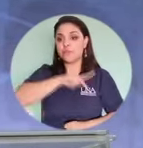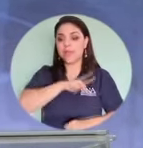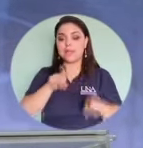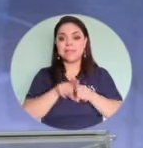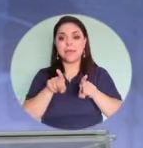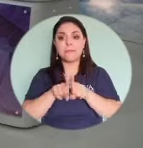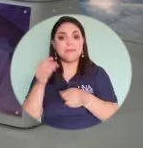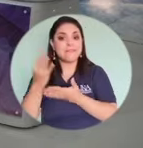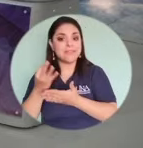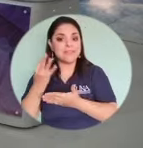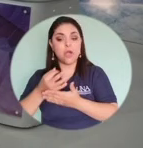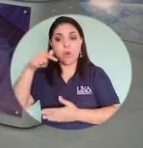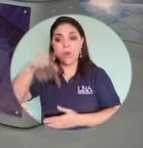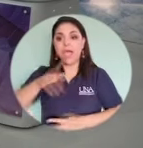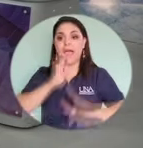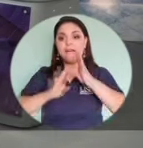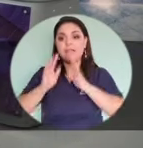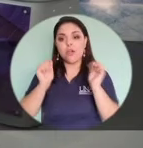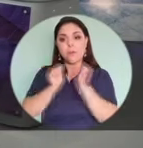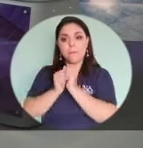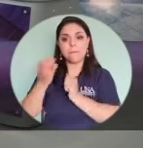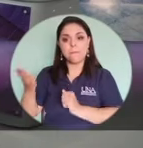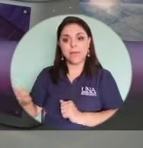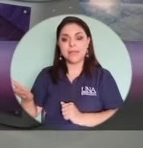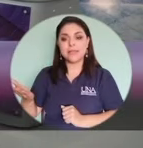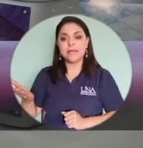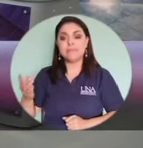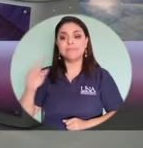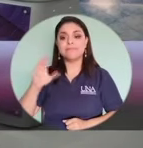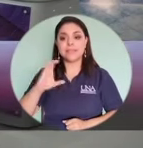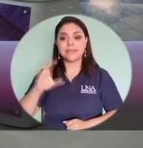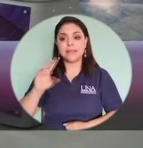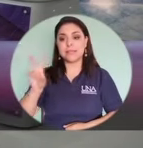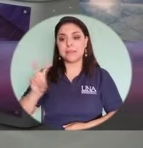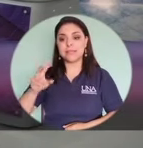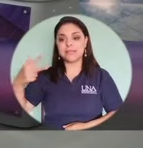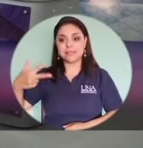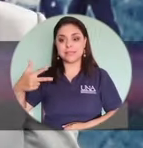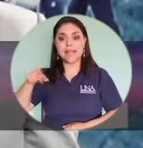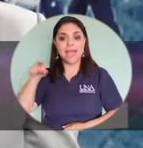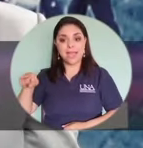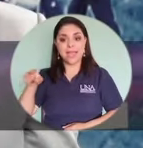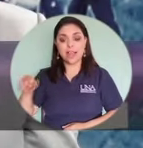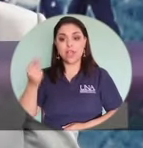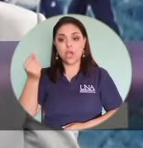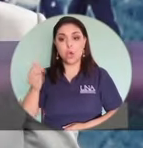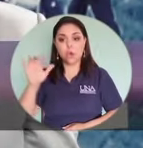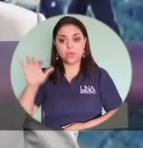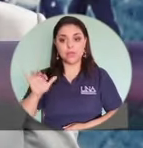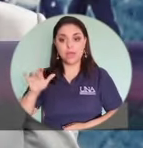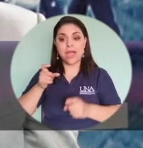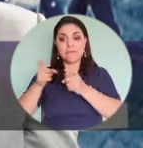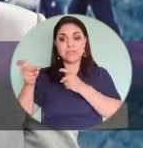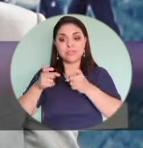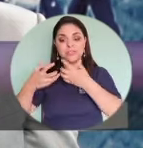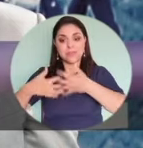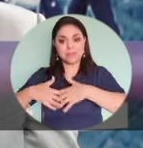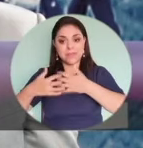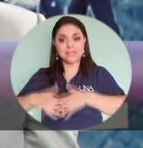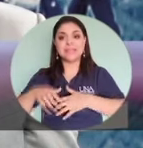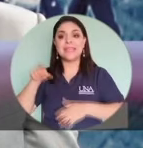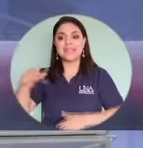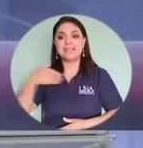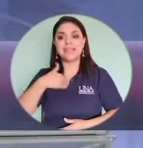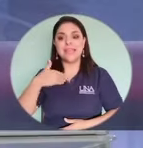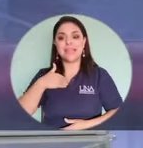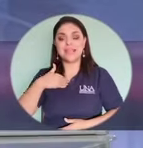Para hablar de este tema, en este primer bloque nos acompaña el señor Cristian Valverde Chinchilla, quien es contador, administrador de empresas y